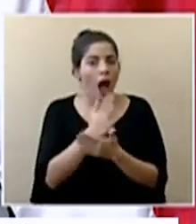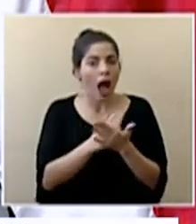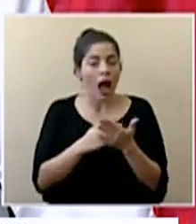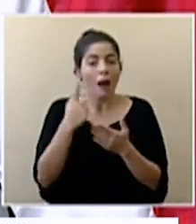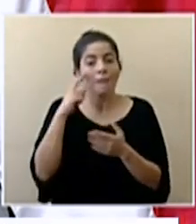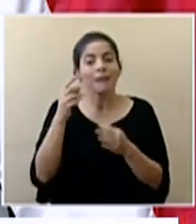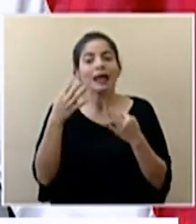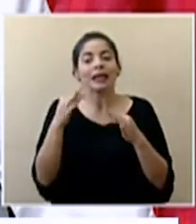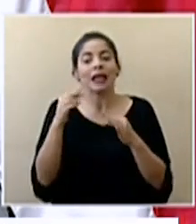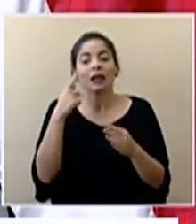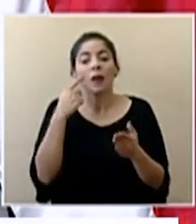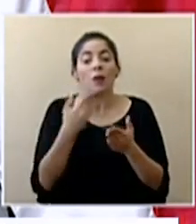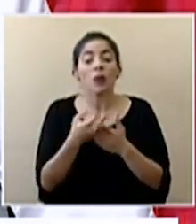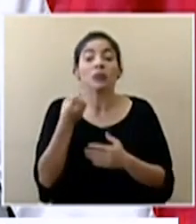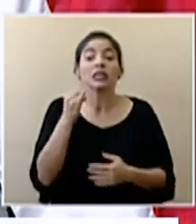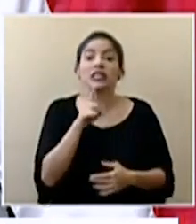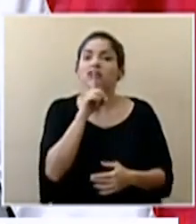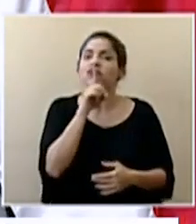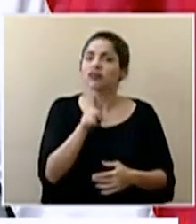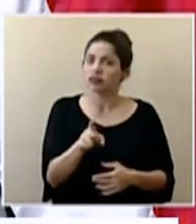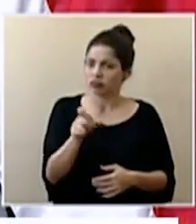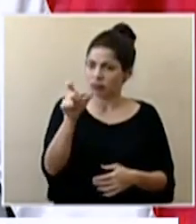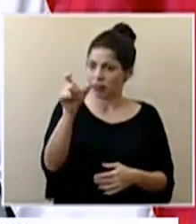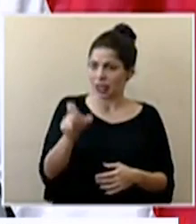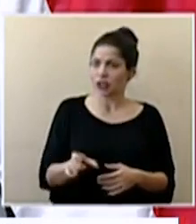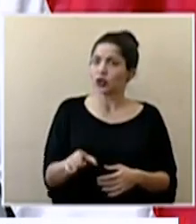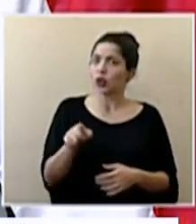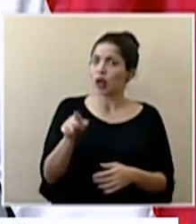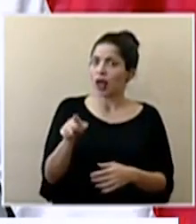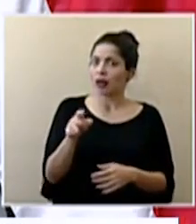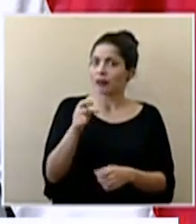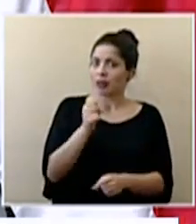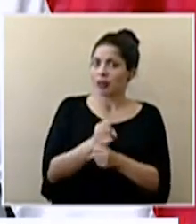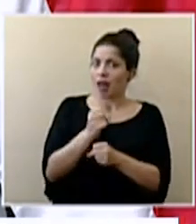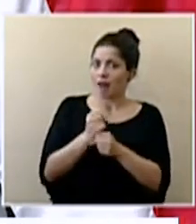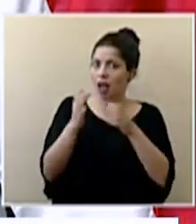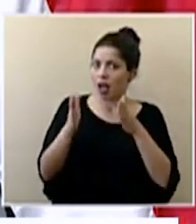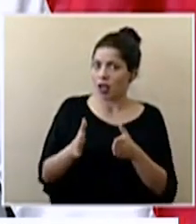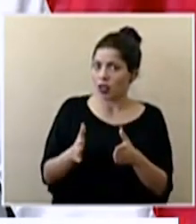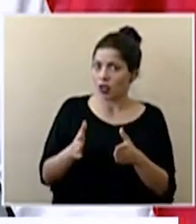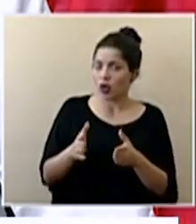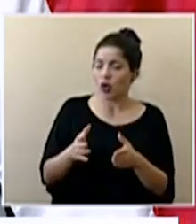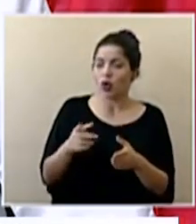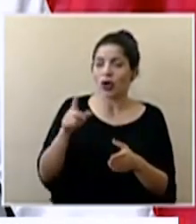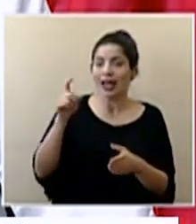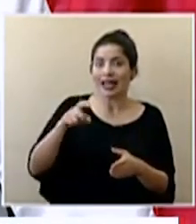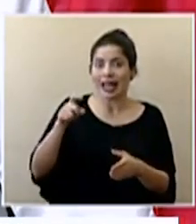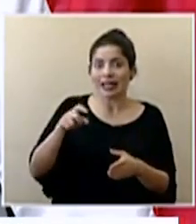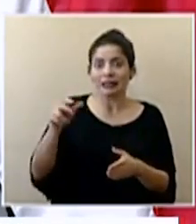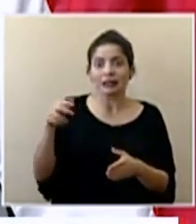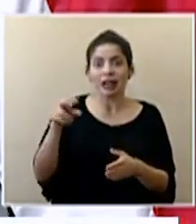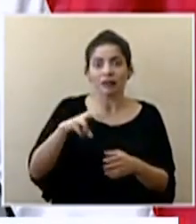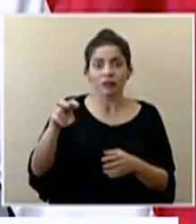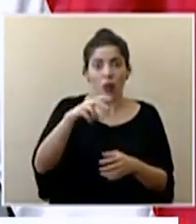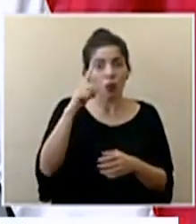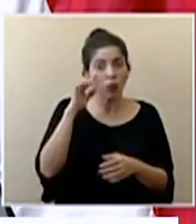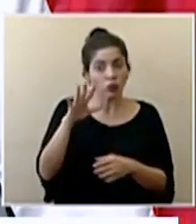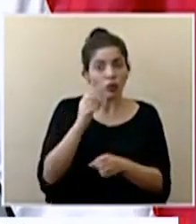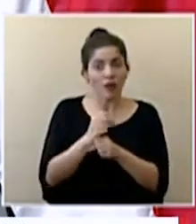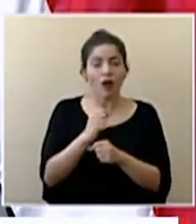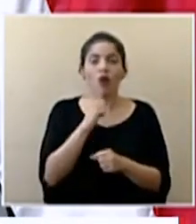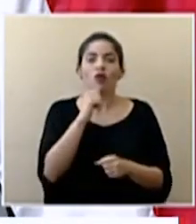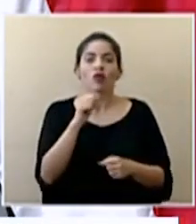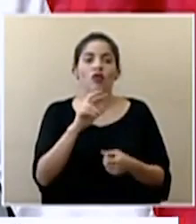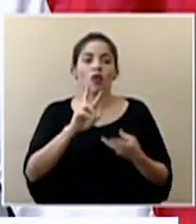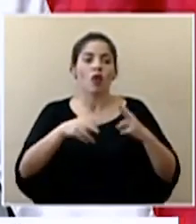tipo para tratar de evidenciar de que efectivamente estamos ante una persona que está trabajando que ocupa movilizarse por el trabajo y no alguien que quiera